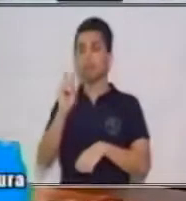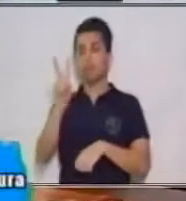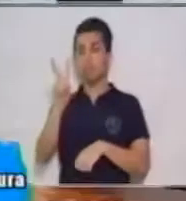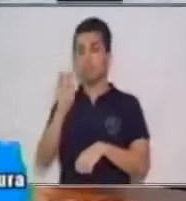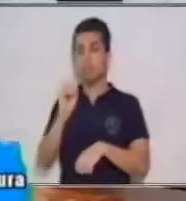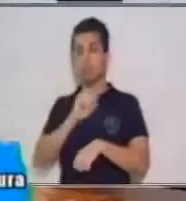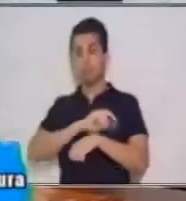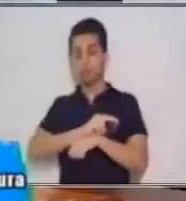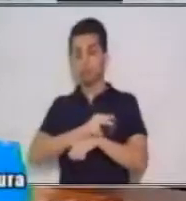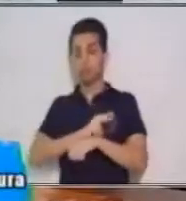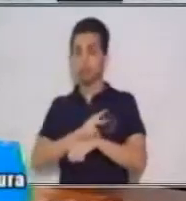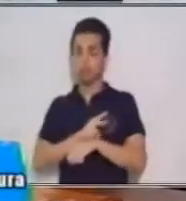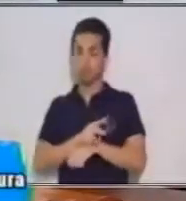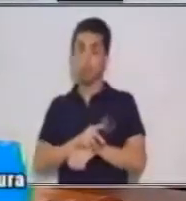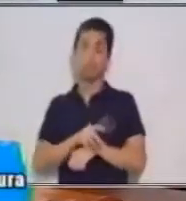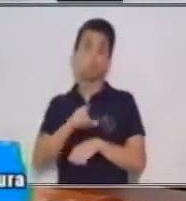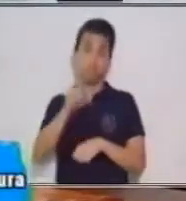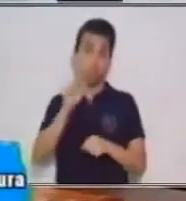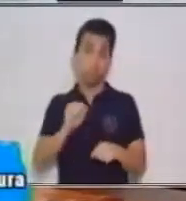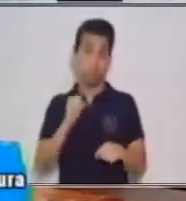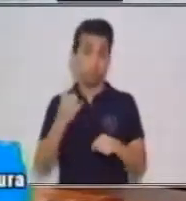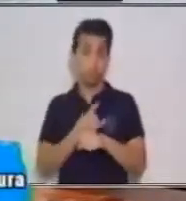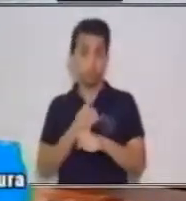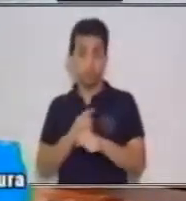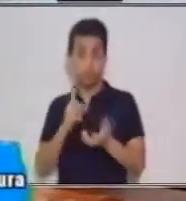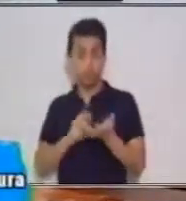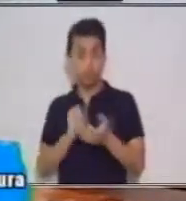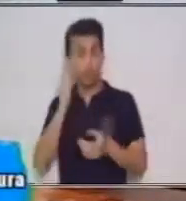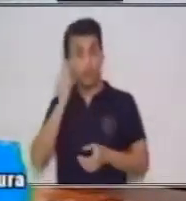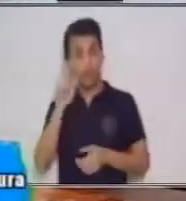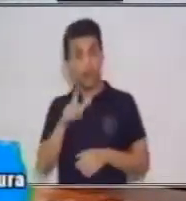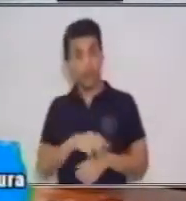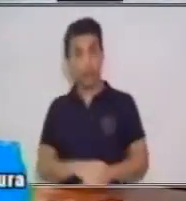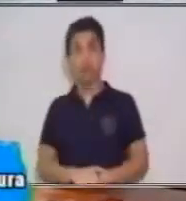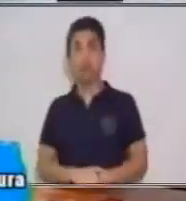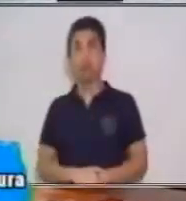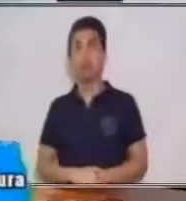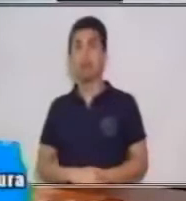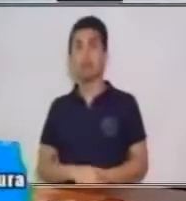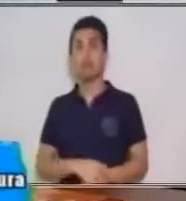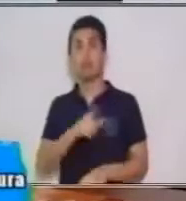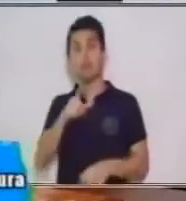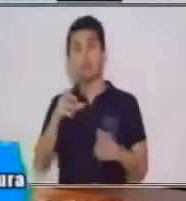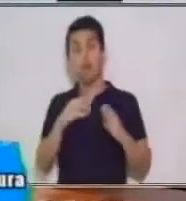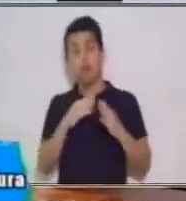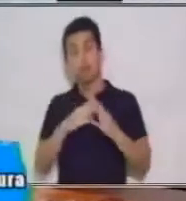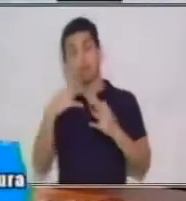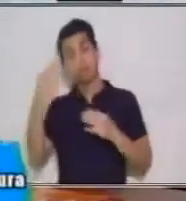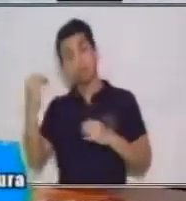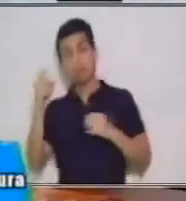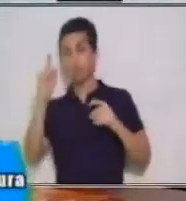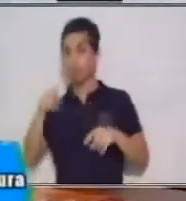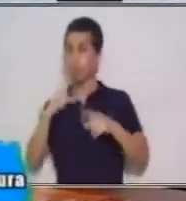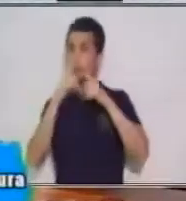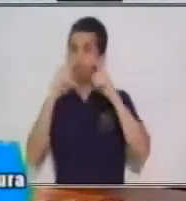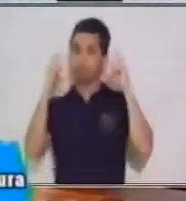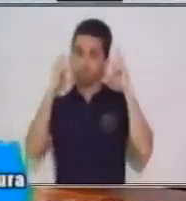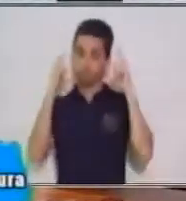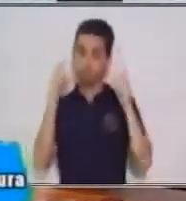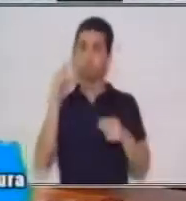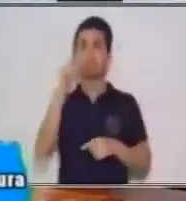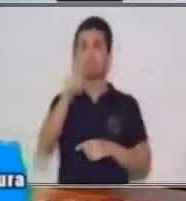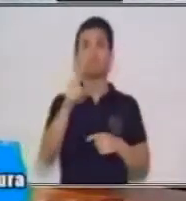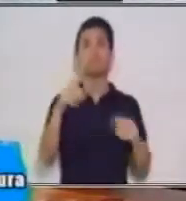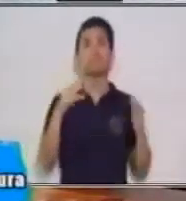antibacterial. Si sales de casa, utiliza la mascarilla. Si en casa hay una persona con discapacidad,